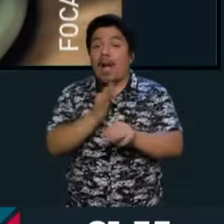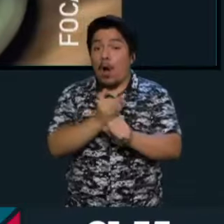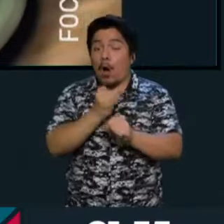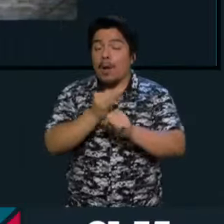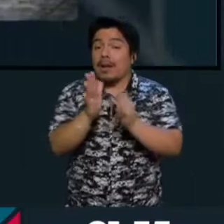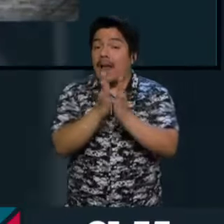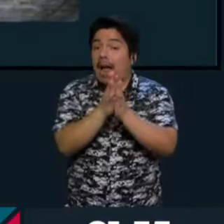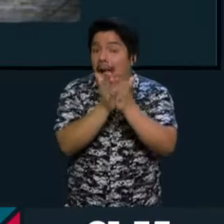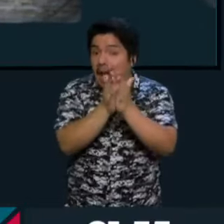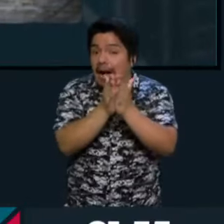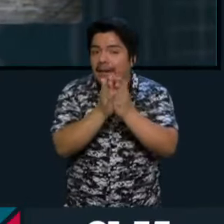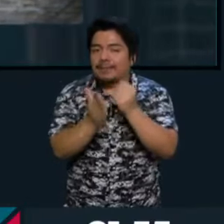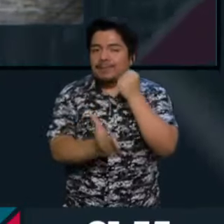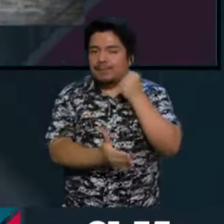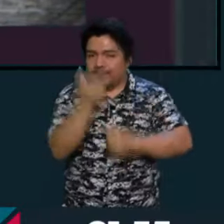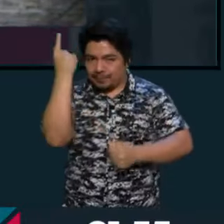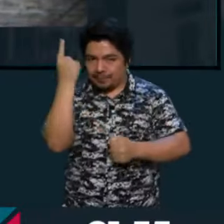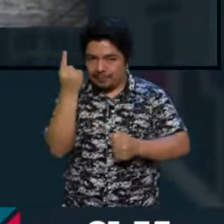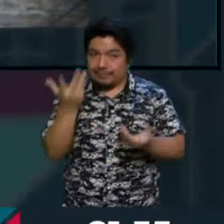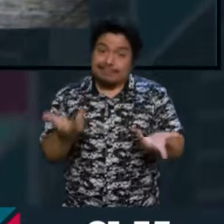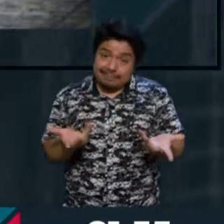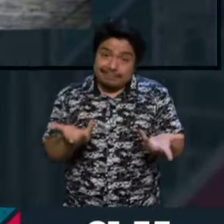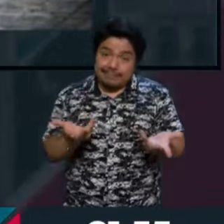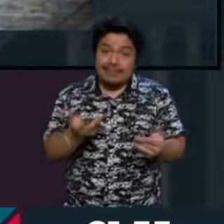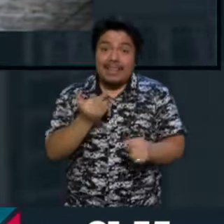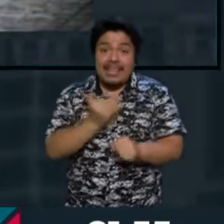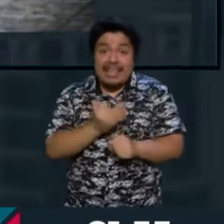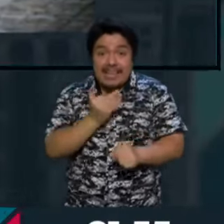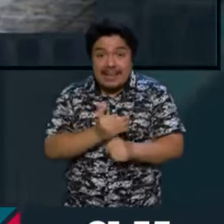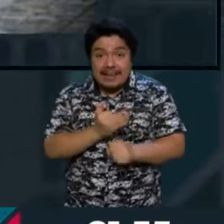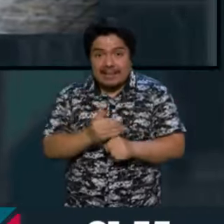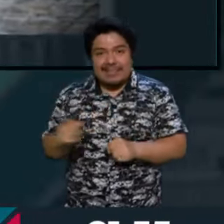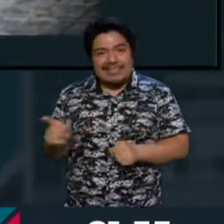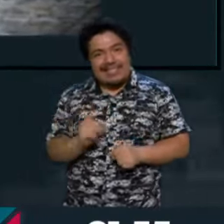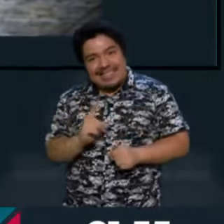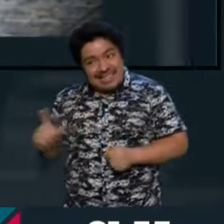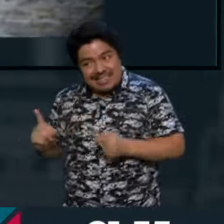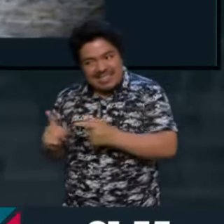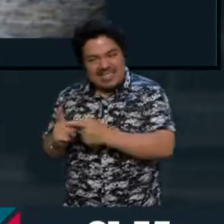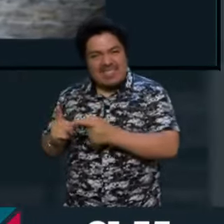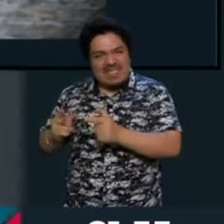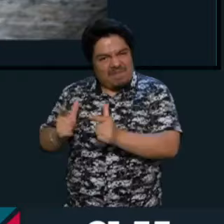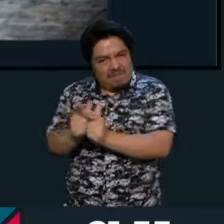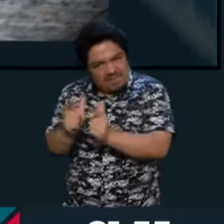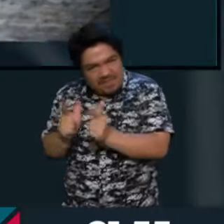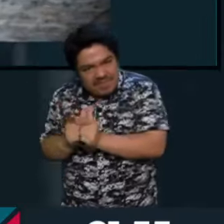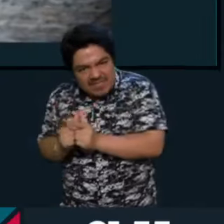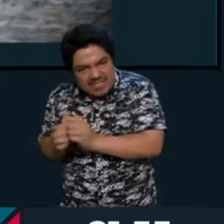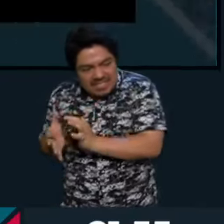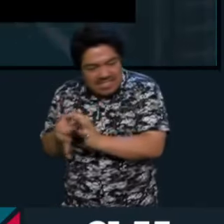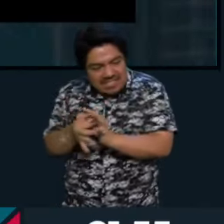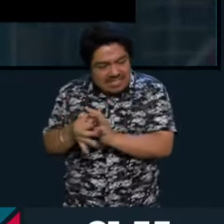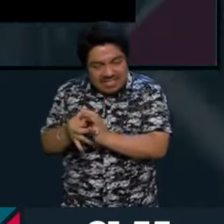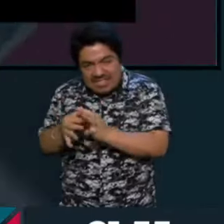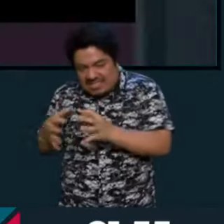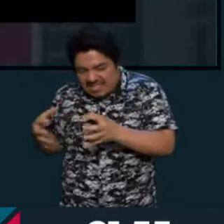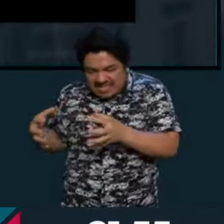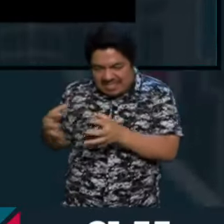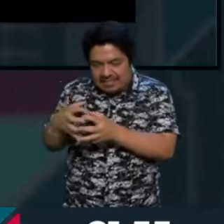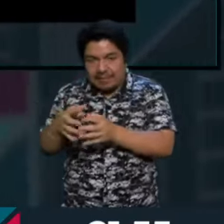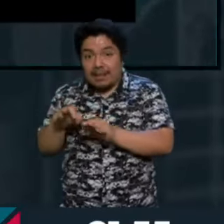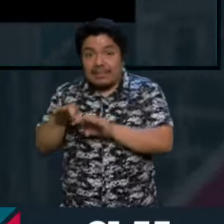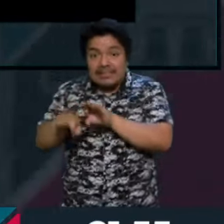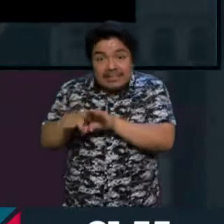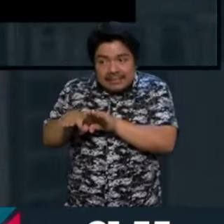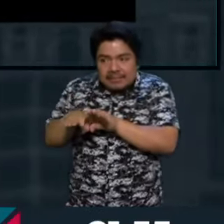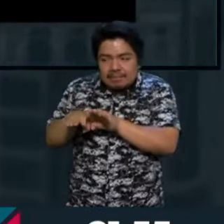pertinente, porque al final de cuentas, estamos viendo cómo la derecha se reagrupa, cómo se organiza, cómo